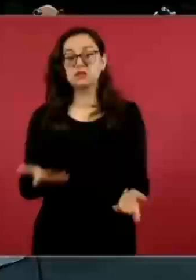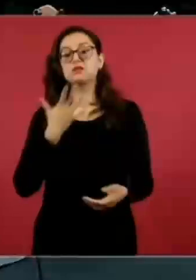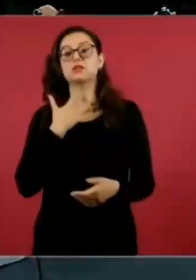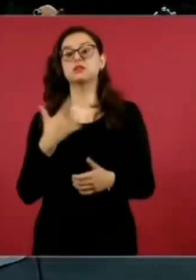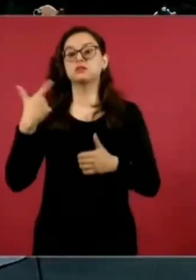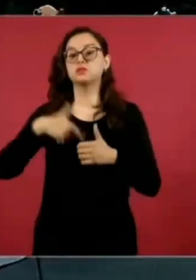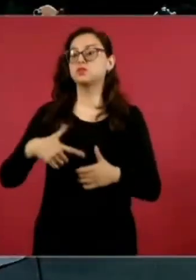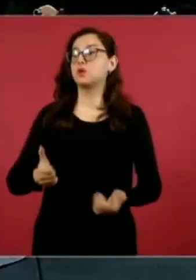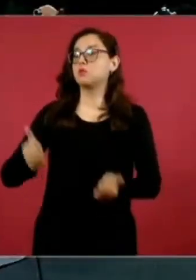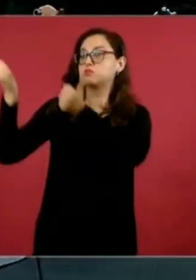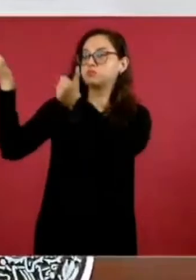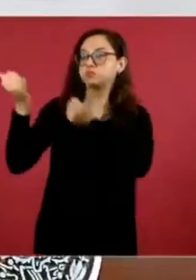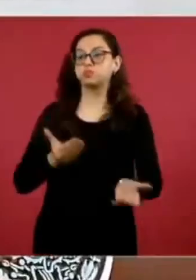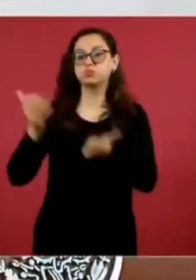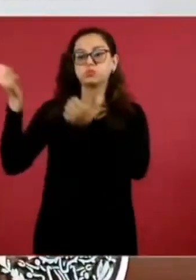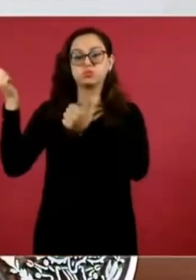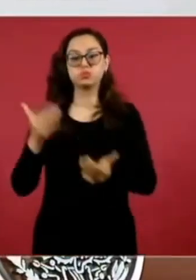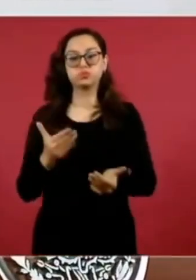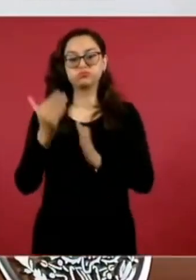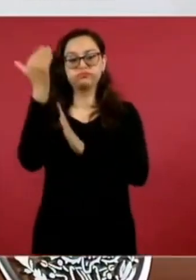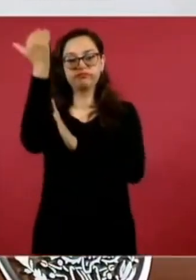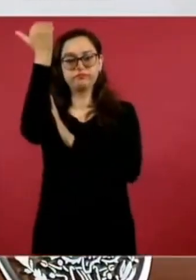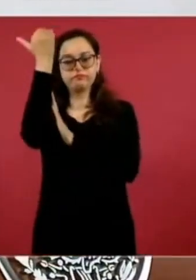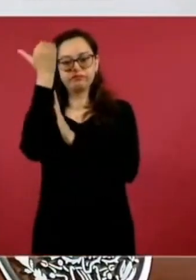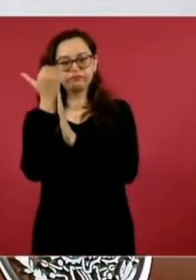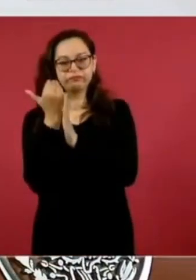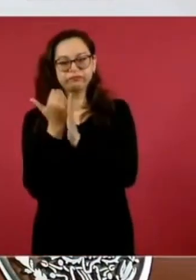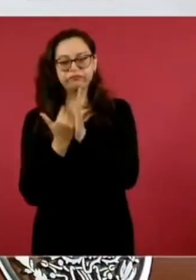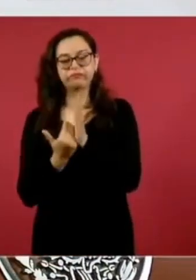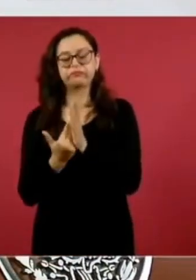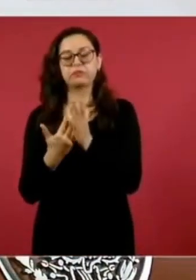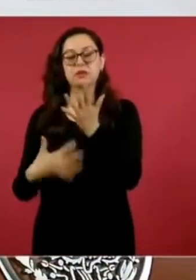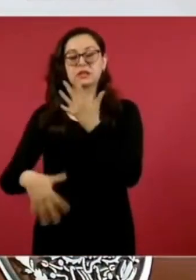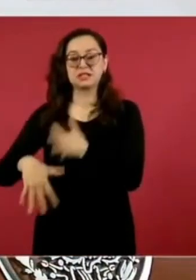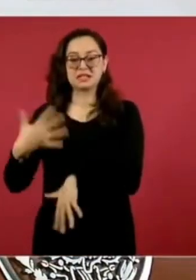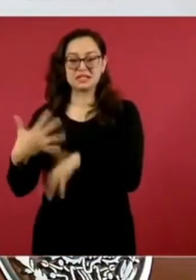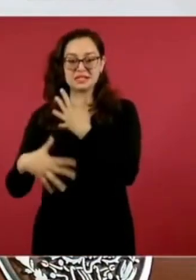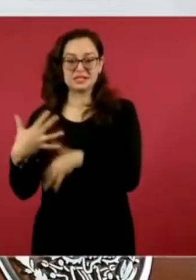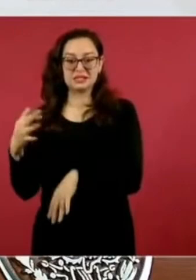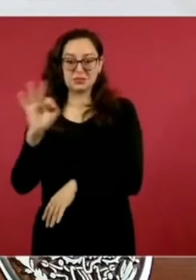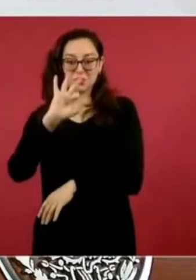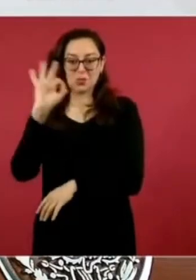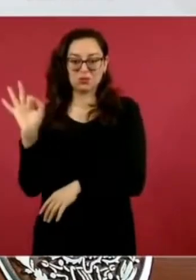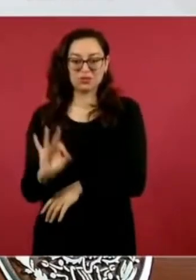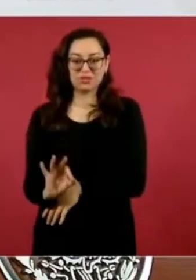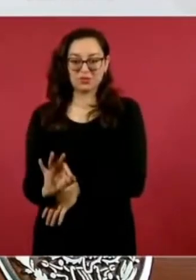el 15 por ciento, del 80 al 15,